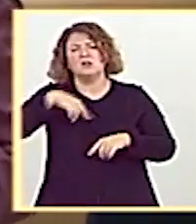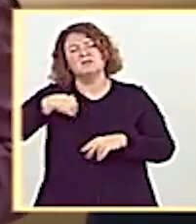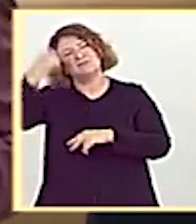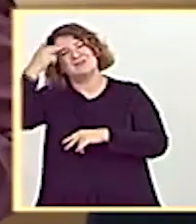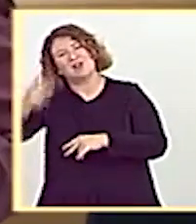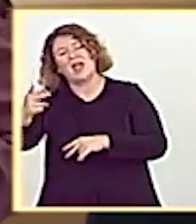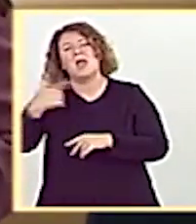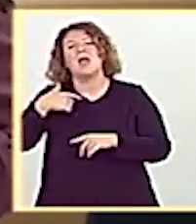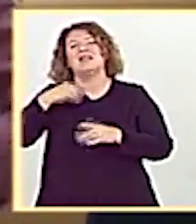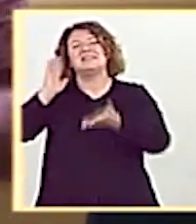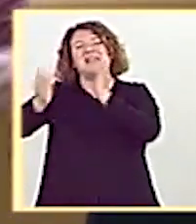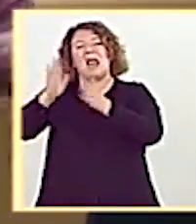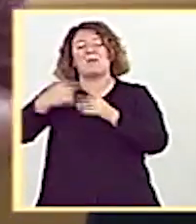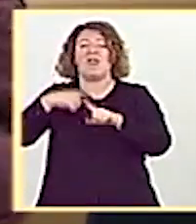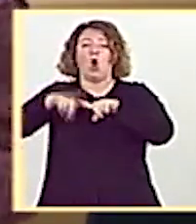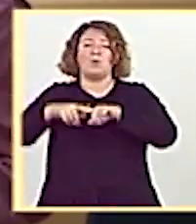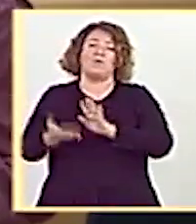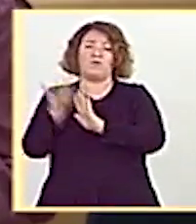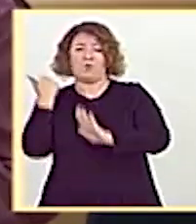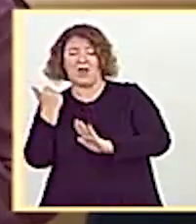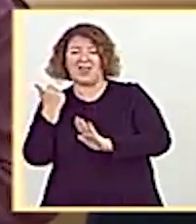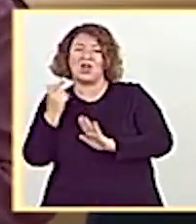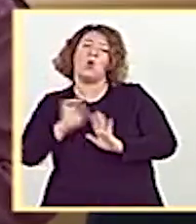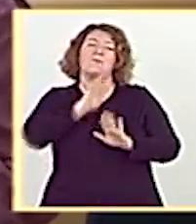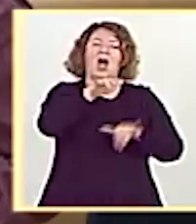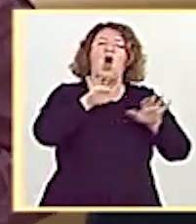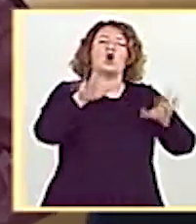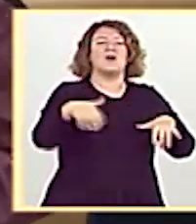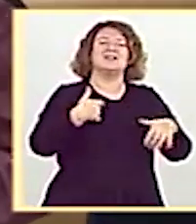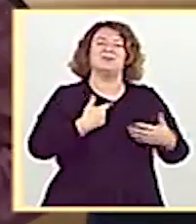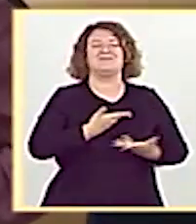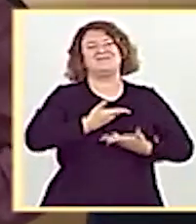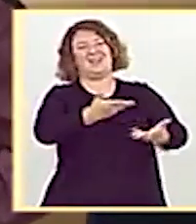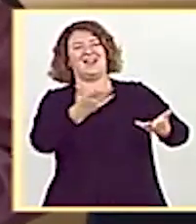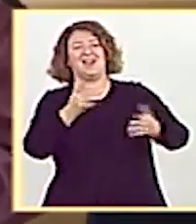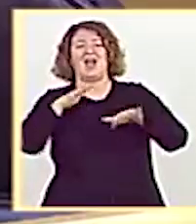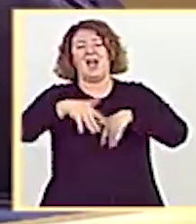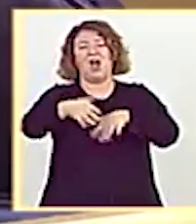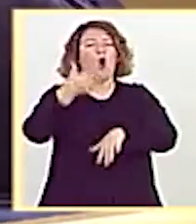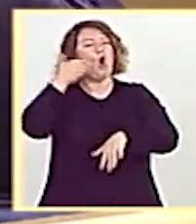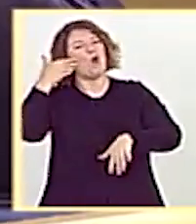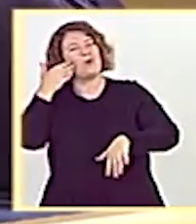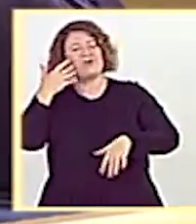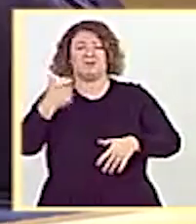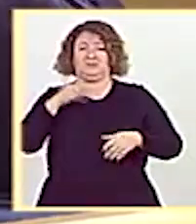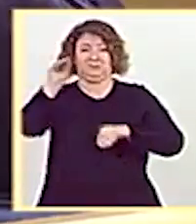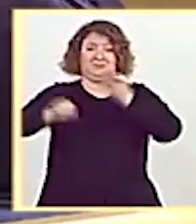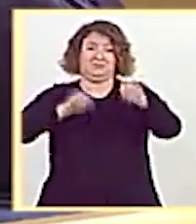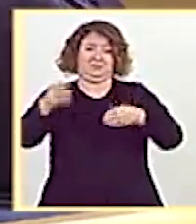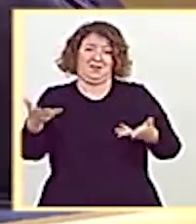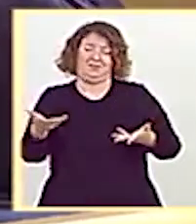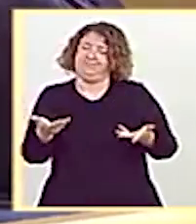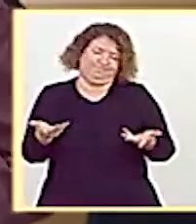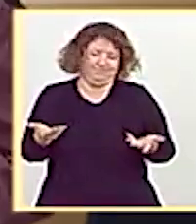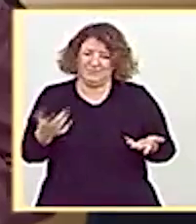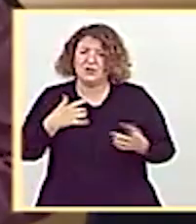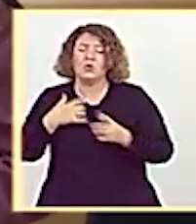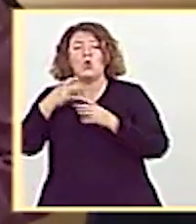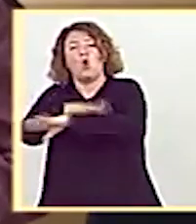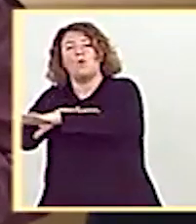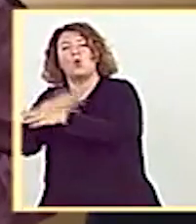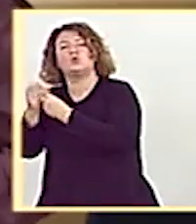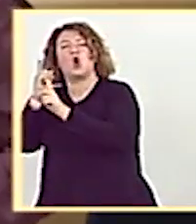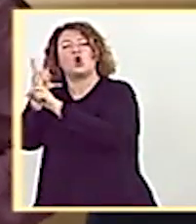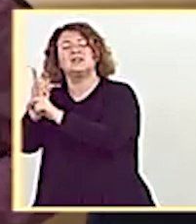y a la vez después ir al orgullo y pretender que te reciban con los brazos abiertos. No se puede estar gobernando con quienes cuestionan las políticas de lucha contra la